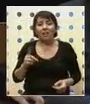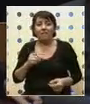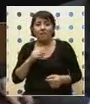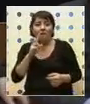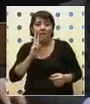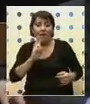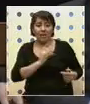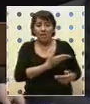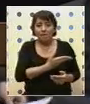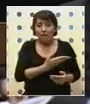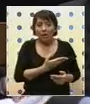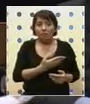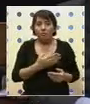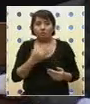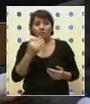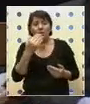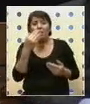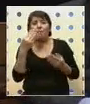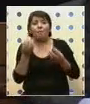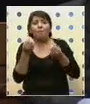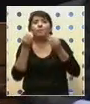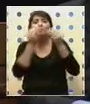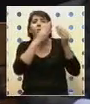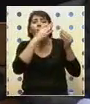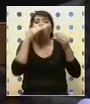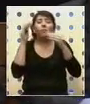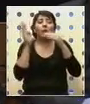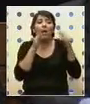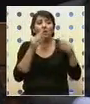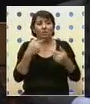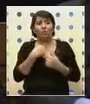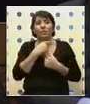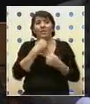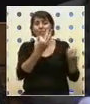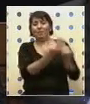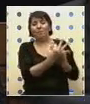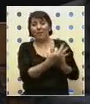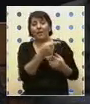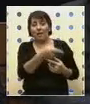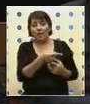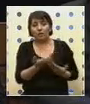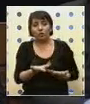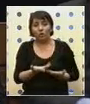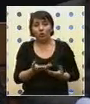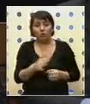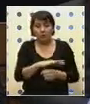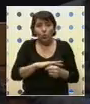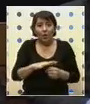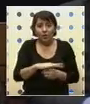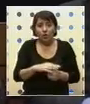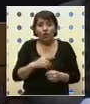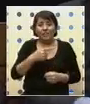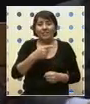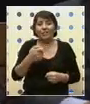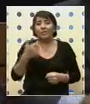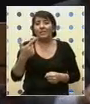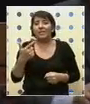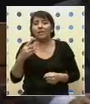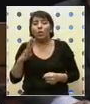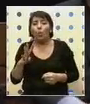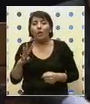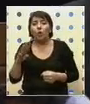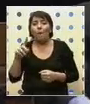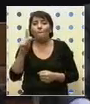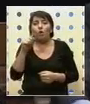importante, señor Ministro, que nos explicara esa situación. 174% de aumento, señora directora del